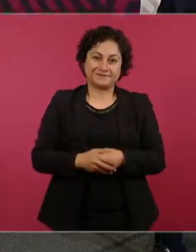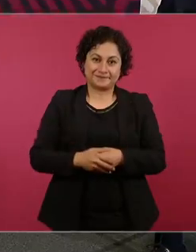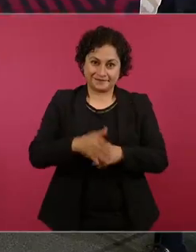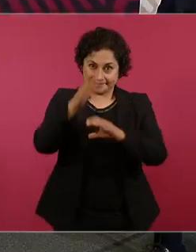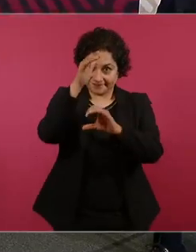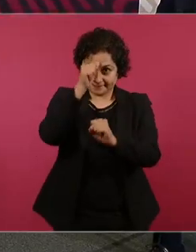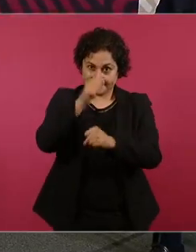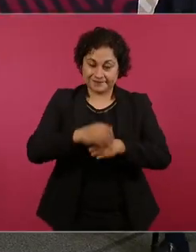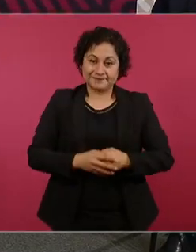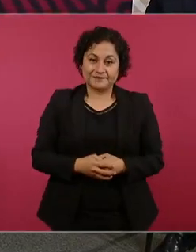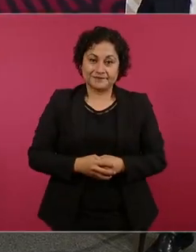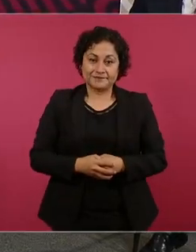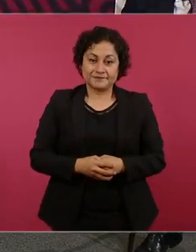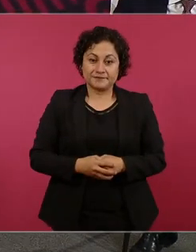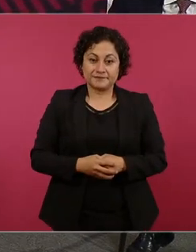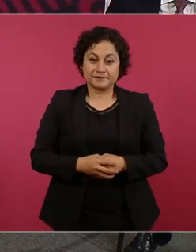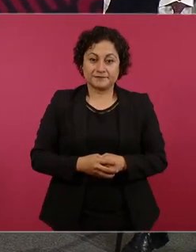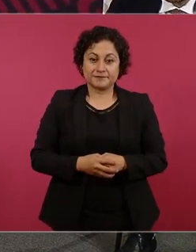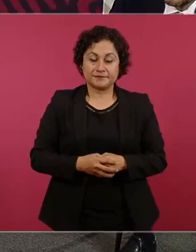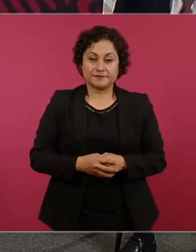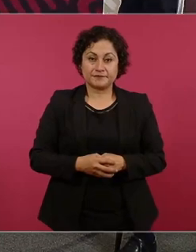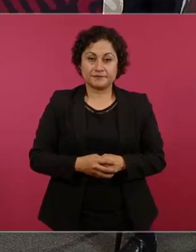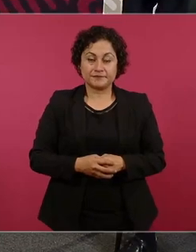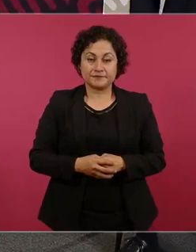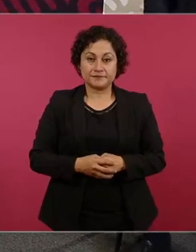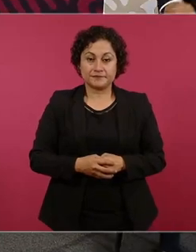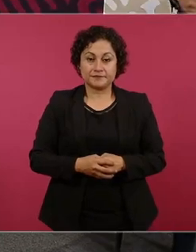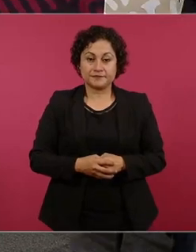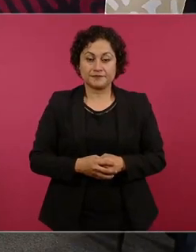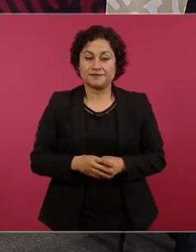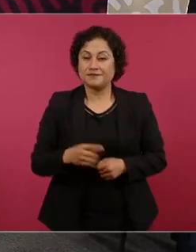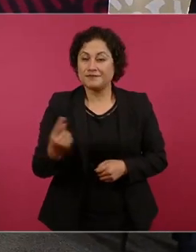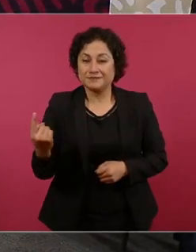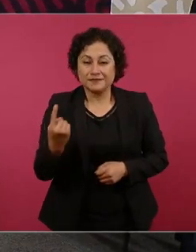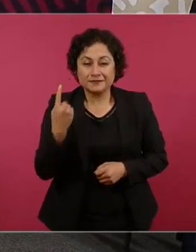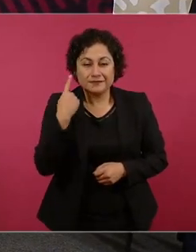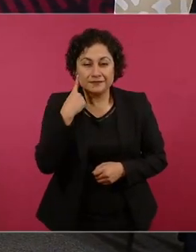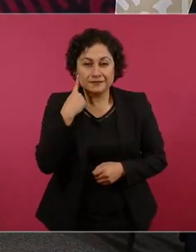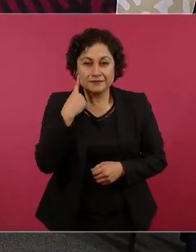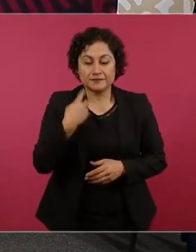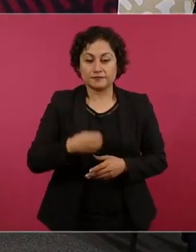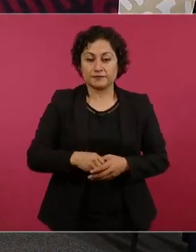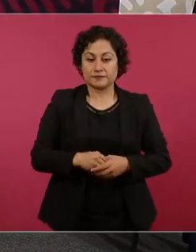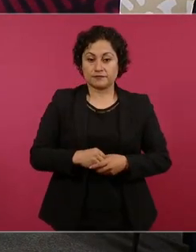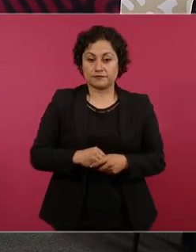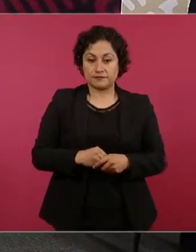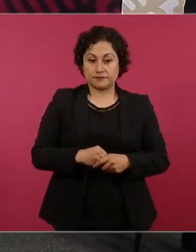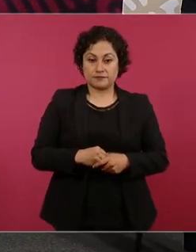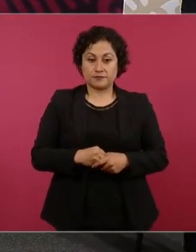del caso de Pátzcuaro de los hechos de violencia de la qué de Pátzcuaro en Michoacán